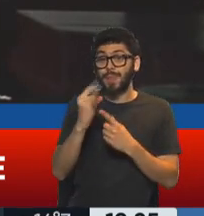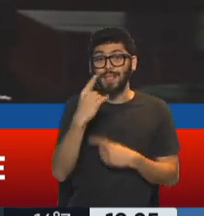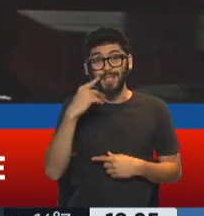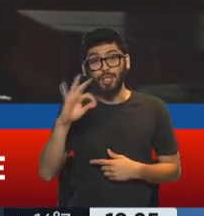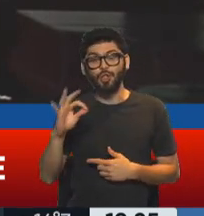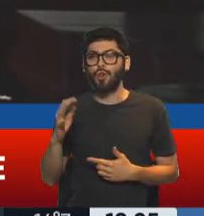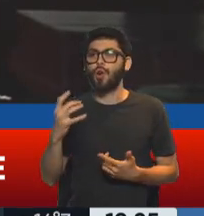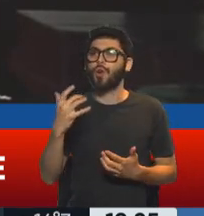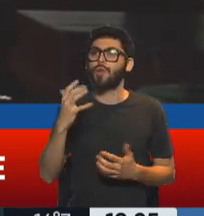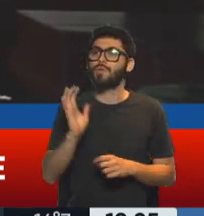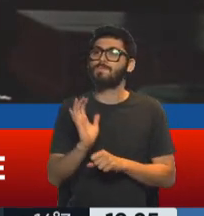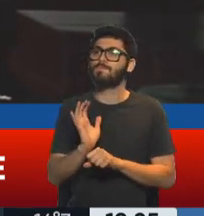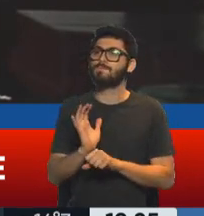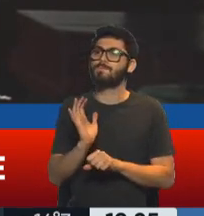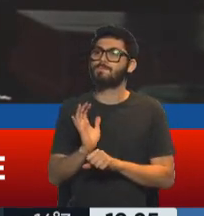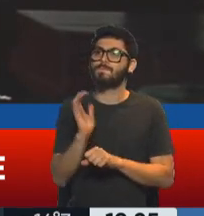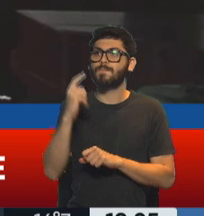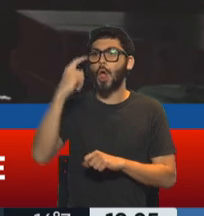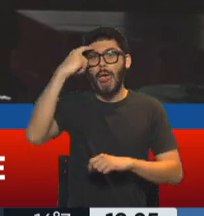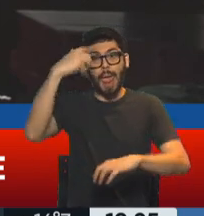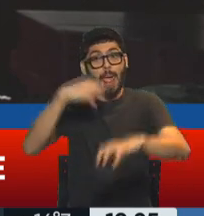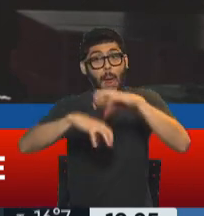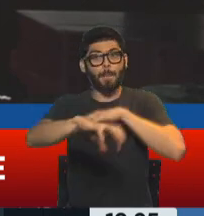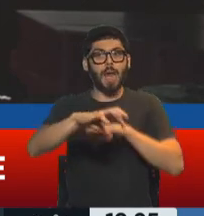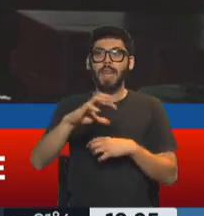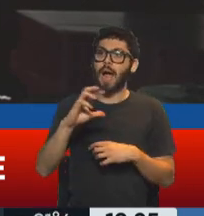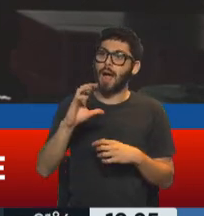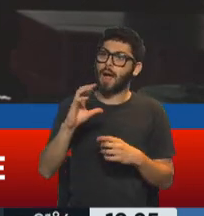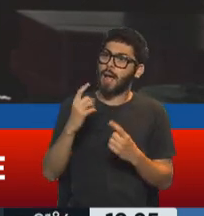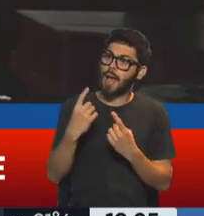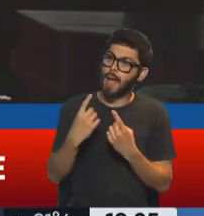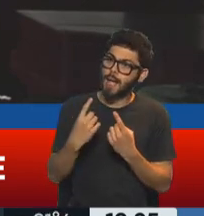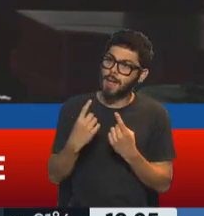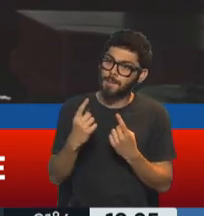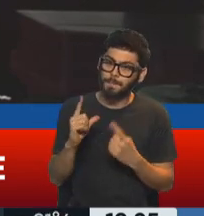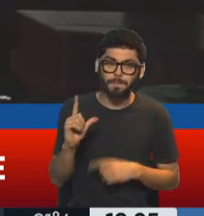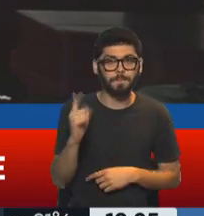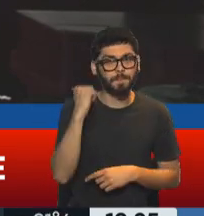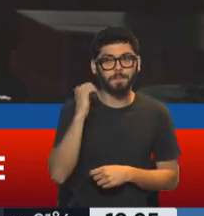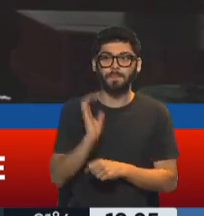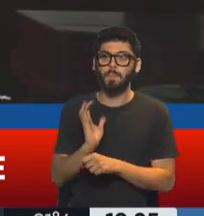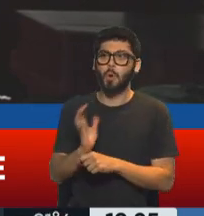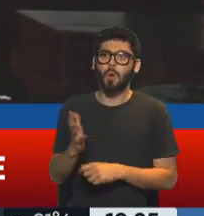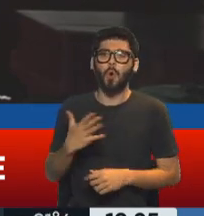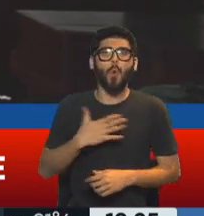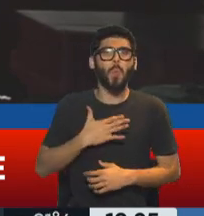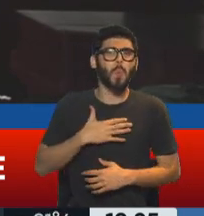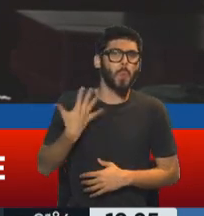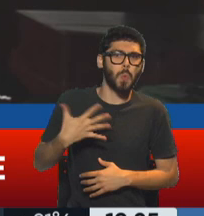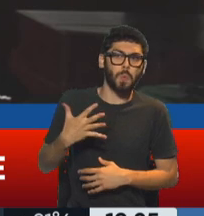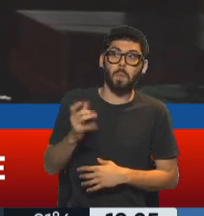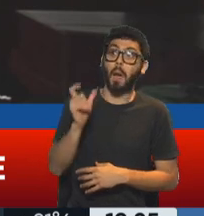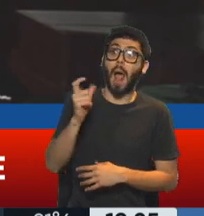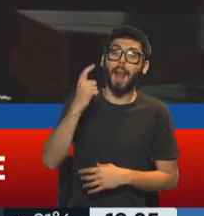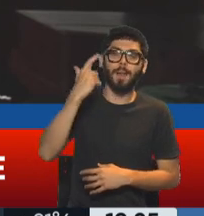muy inusual. Era un profundo humanista. Y un visionario que puso temas